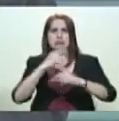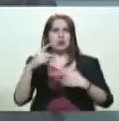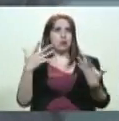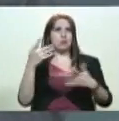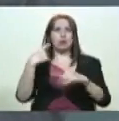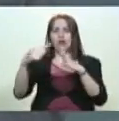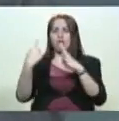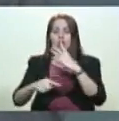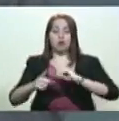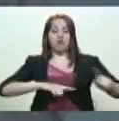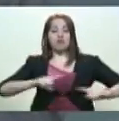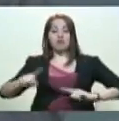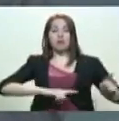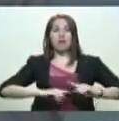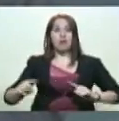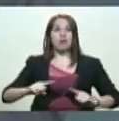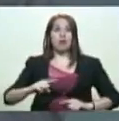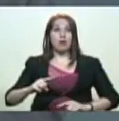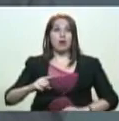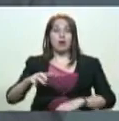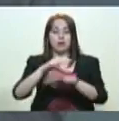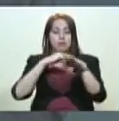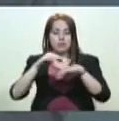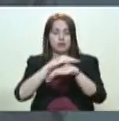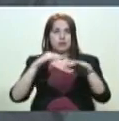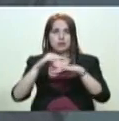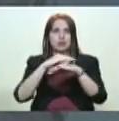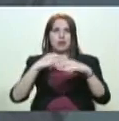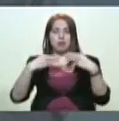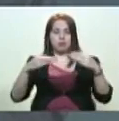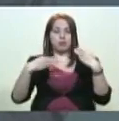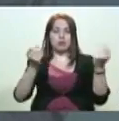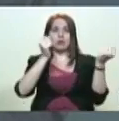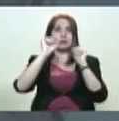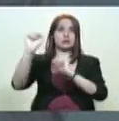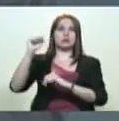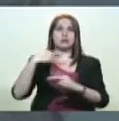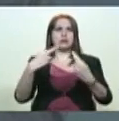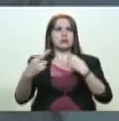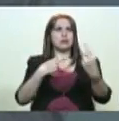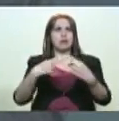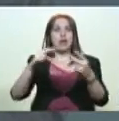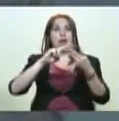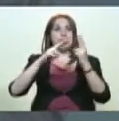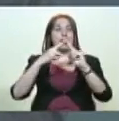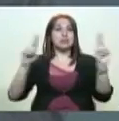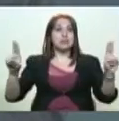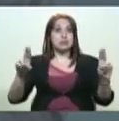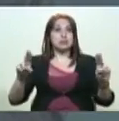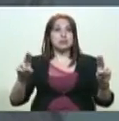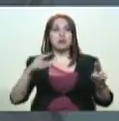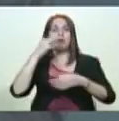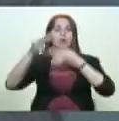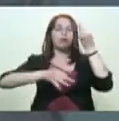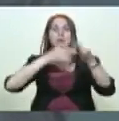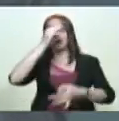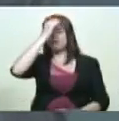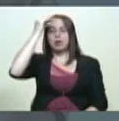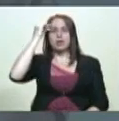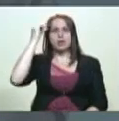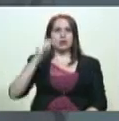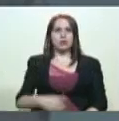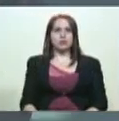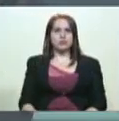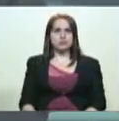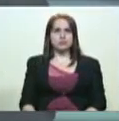bajo control operacional del Ministerio del Poder Popular para Relaciones Interiores, Justicia y Paz. Lo ha explicado el ministro Padrino. Y bueno,